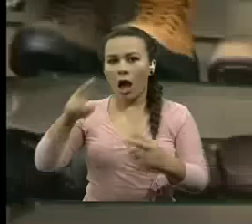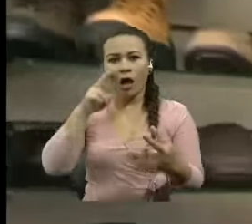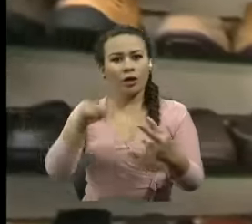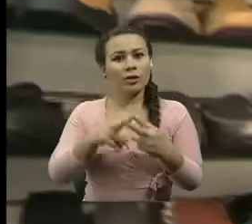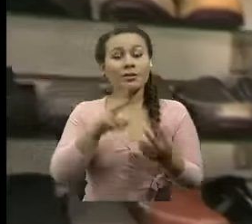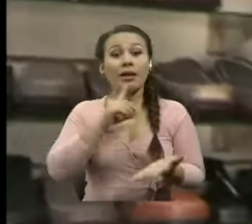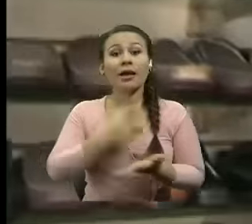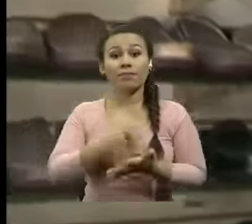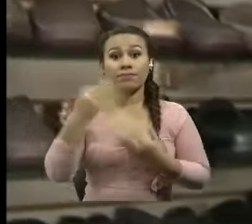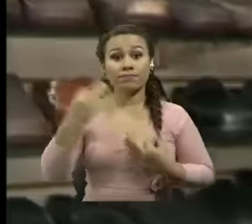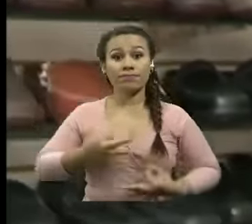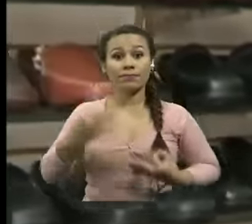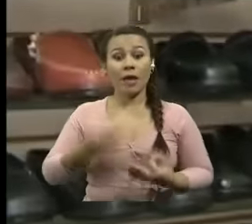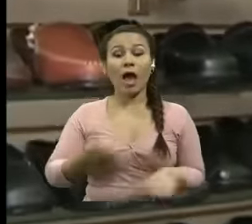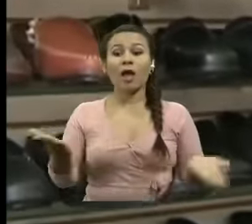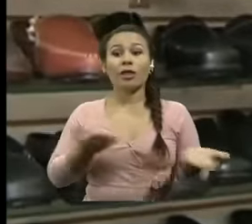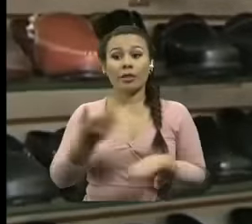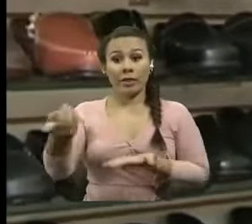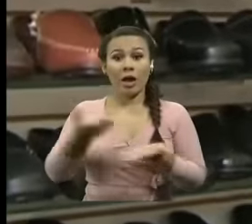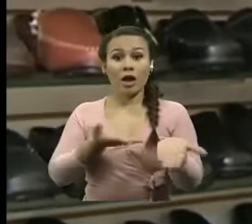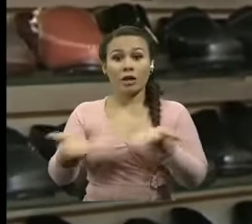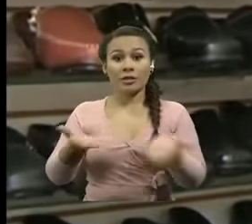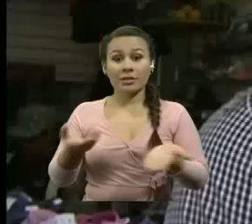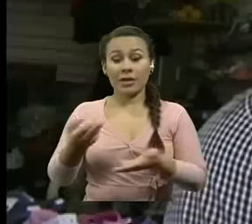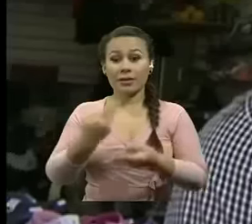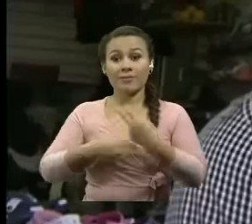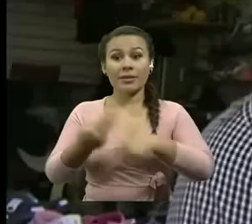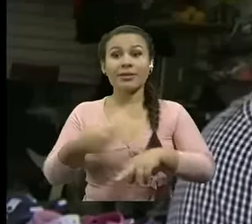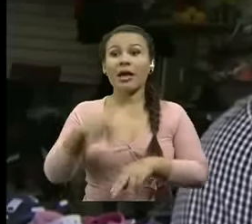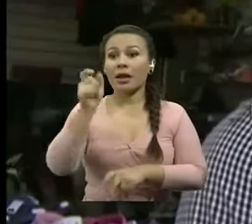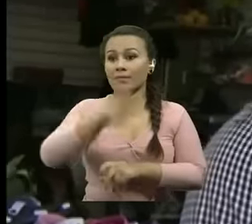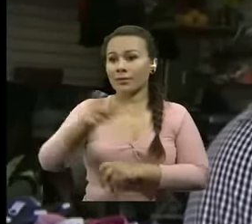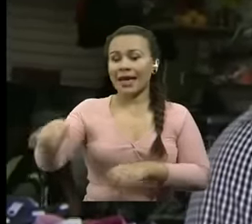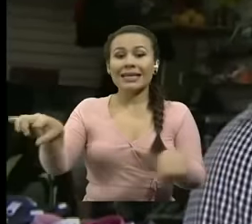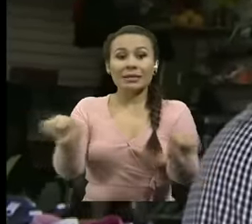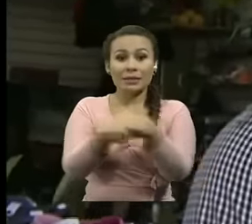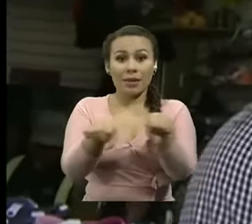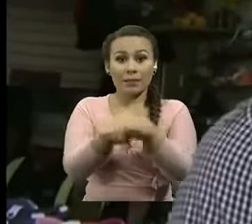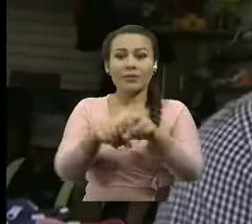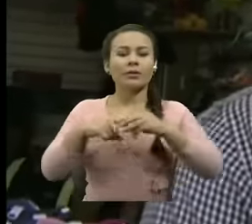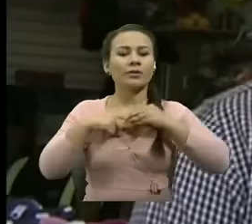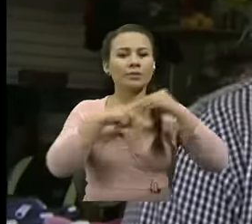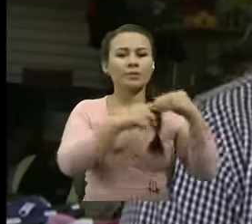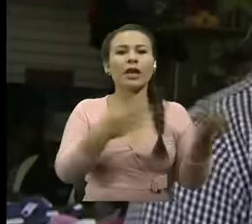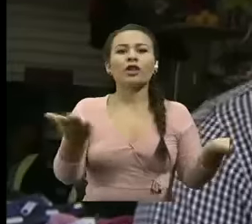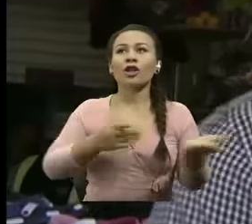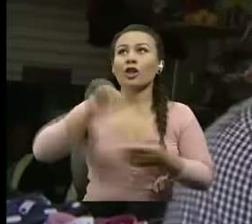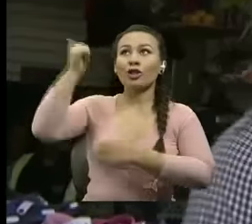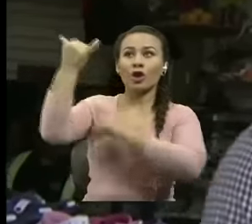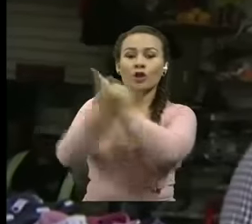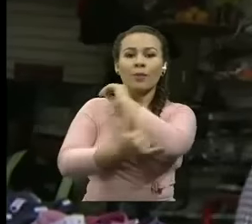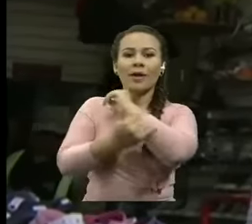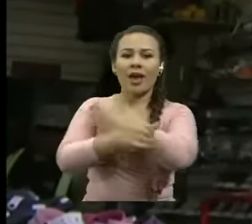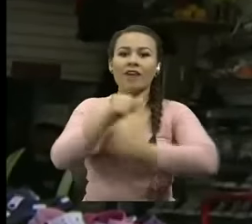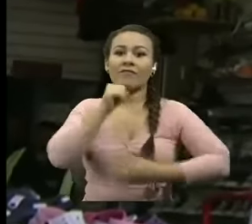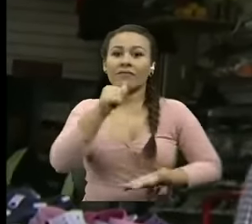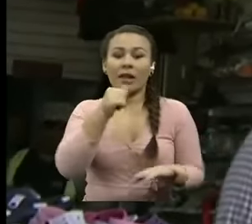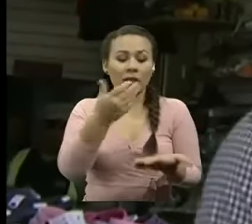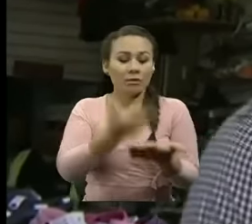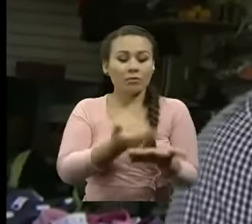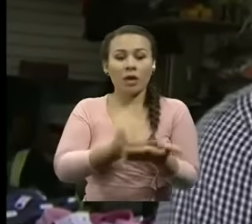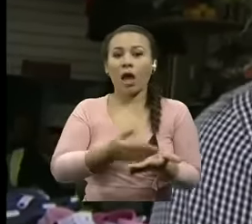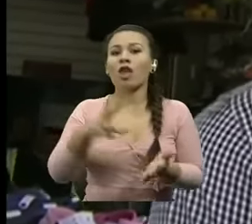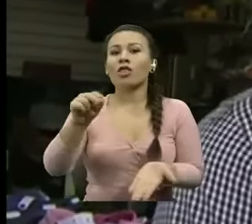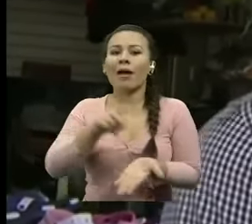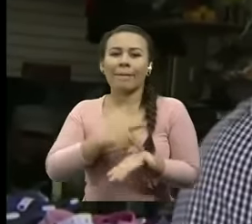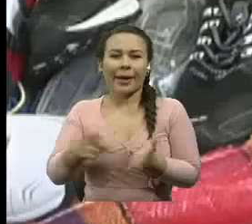del producto que se entrega a la ciudadanía el calzado específicamente extranjero que no cumple con las formalidades habaneras en